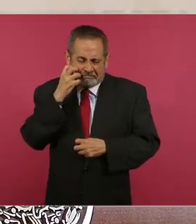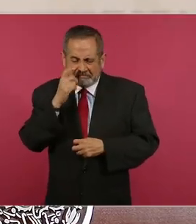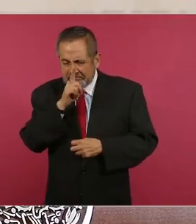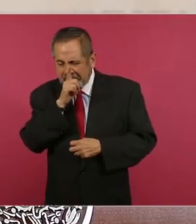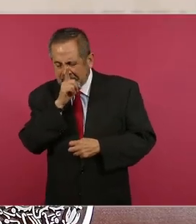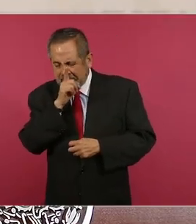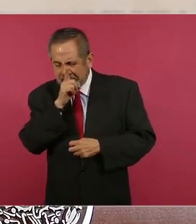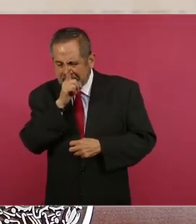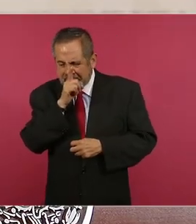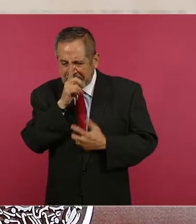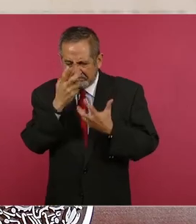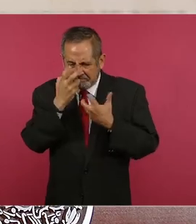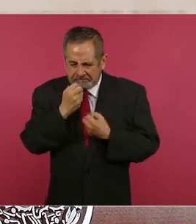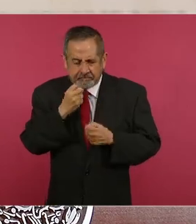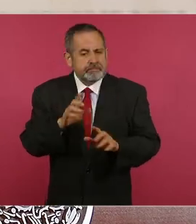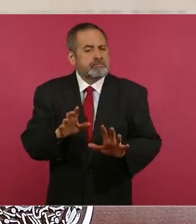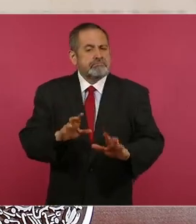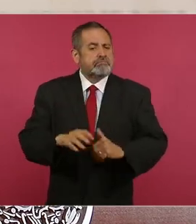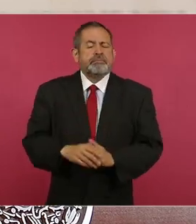Muy bien, comenzamos.